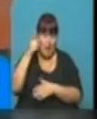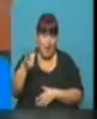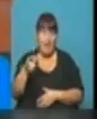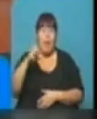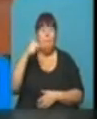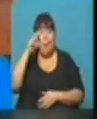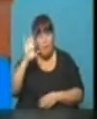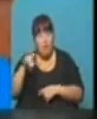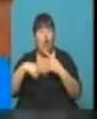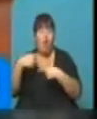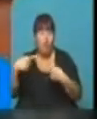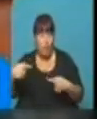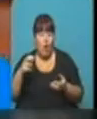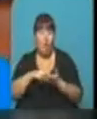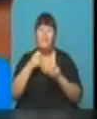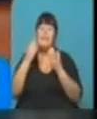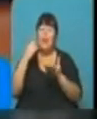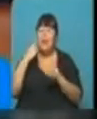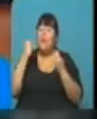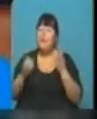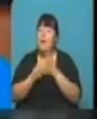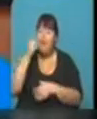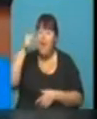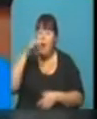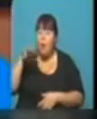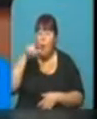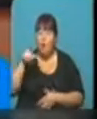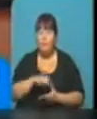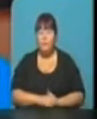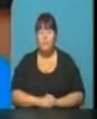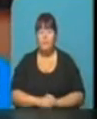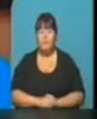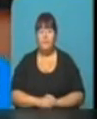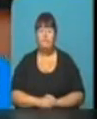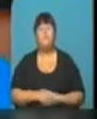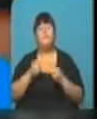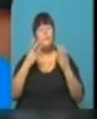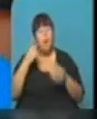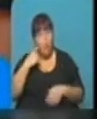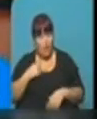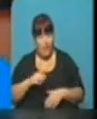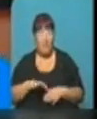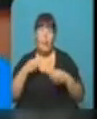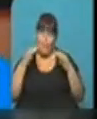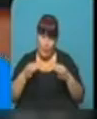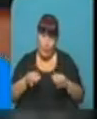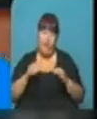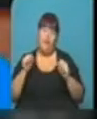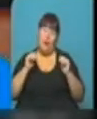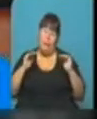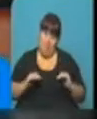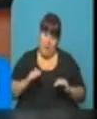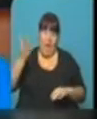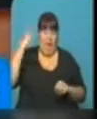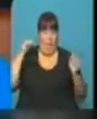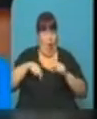Pamperio y después siguen las otras ediciones. Yamila, buen día. ¿Cómo ha amanecido hoy Trenquelauken? Muy buenos días, Pablo. Bien. Con menos frío que el día